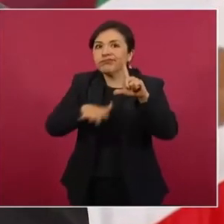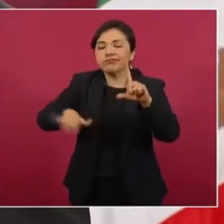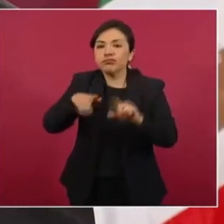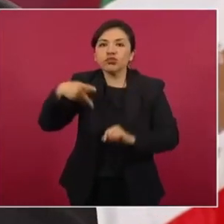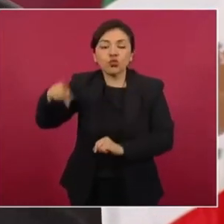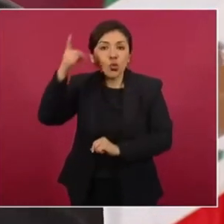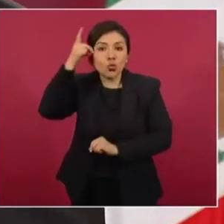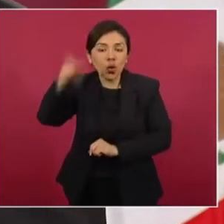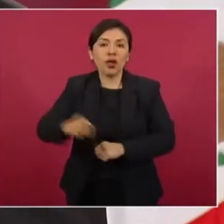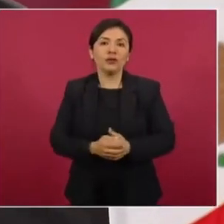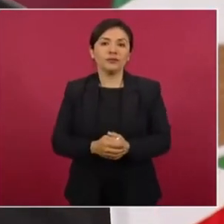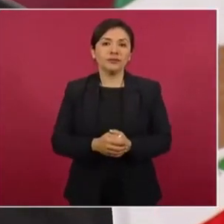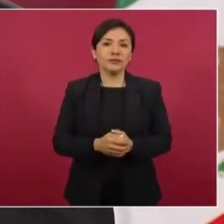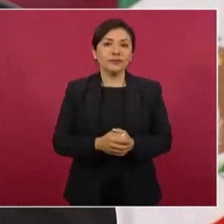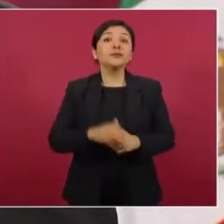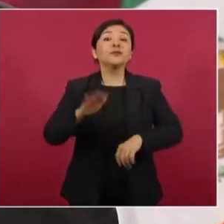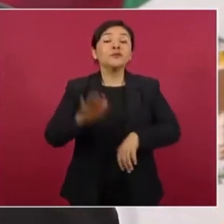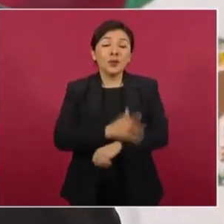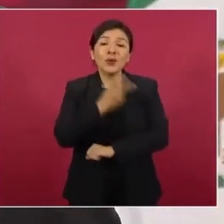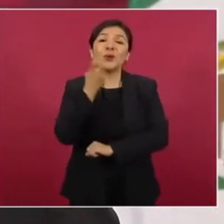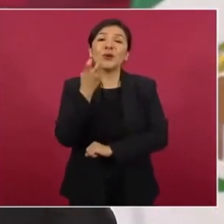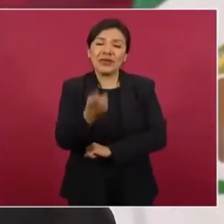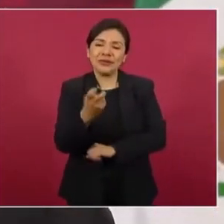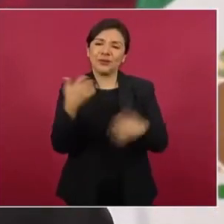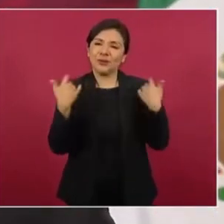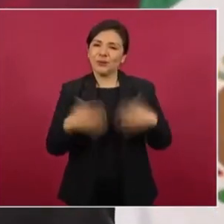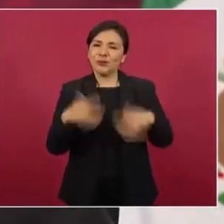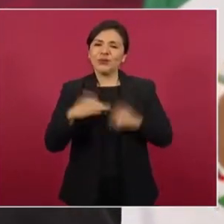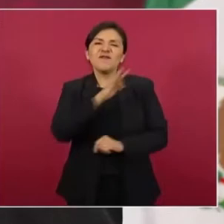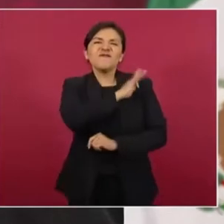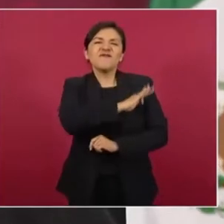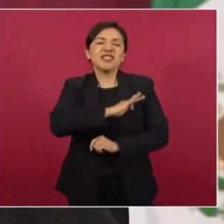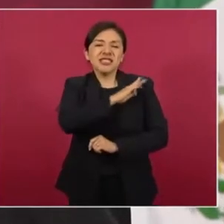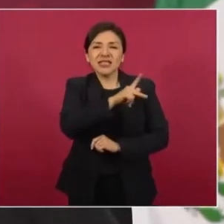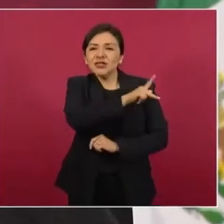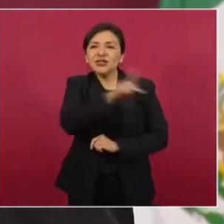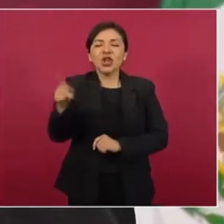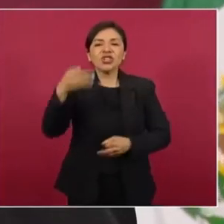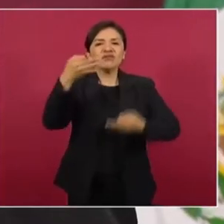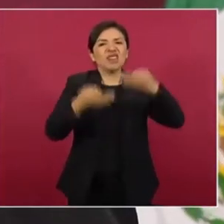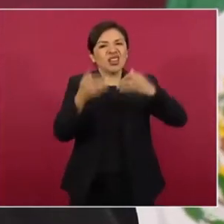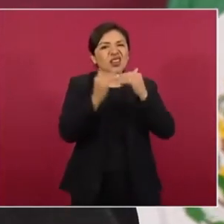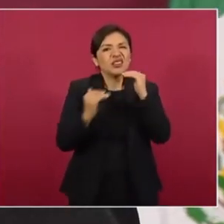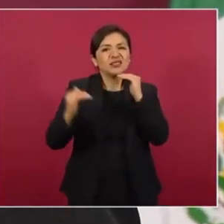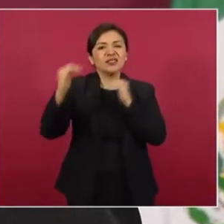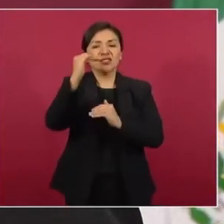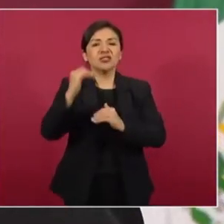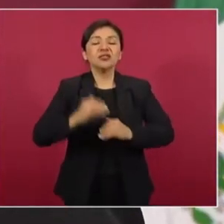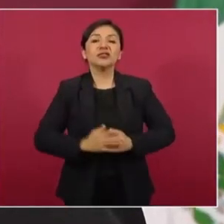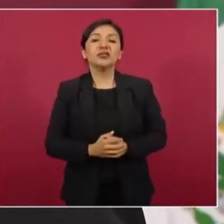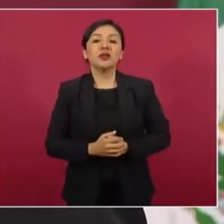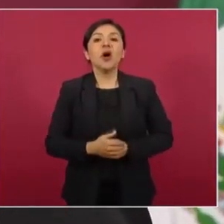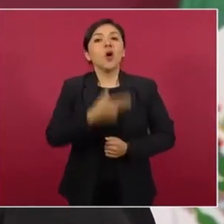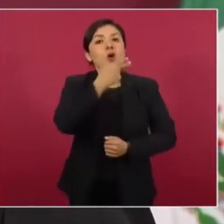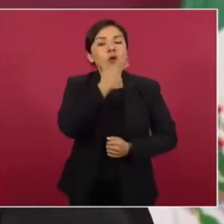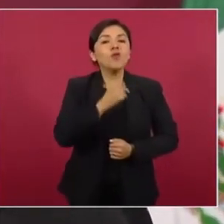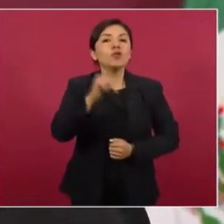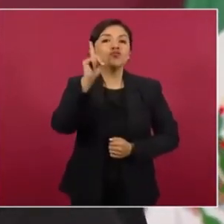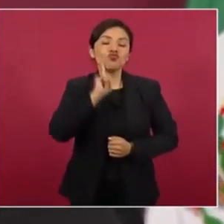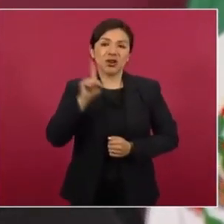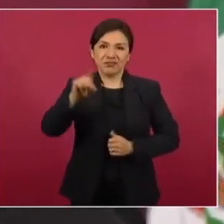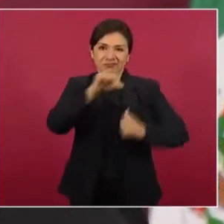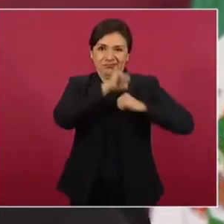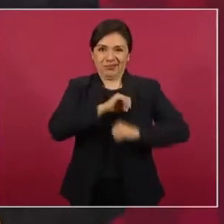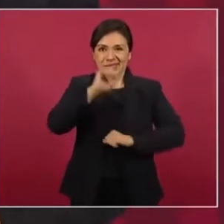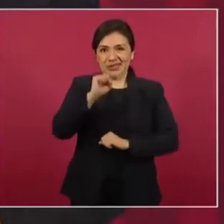por eso felicitaciones a los ministros, ministras de la Suprema